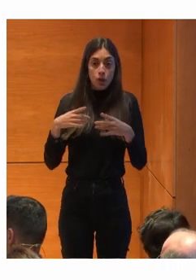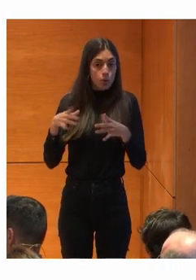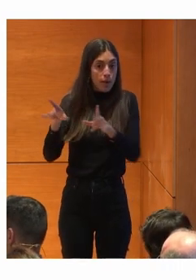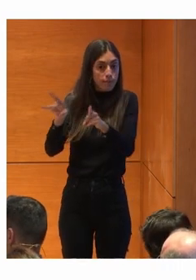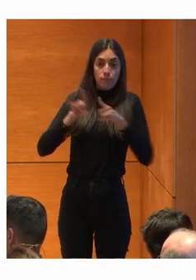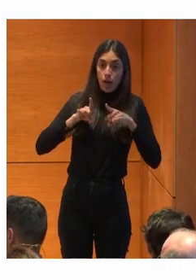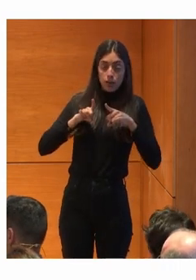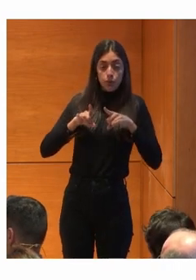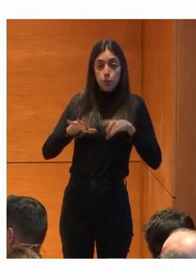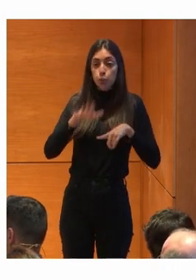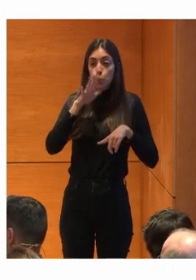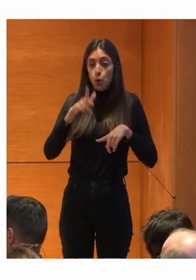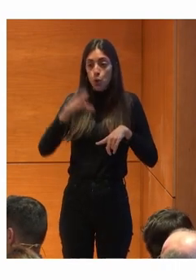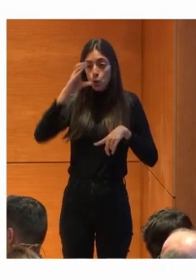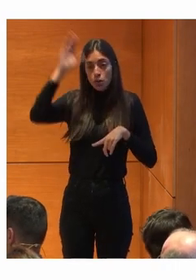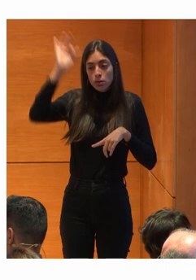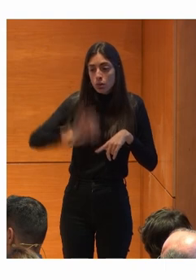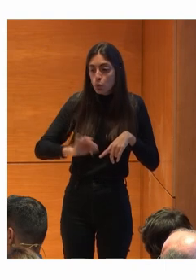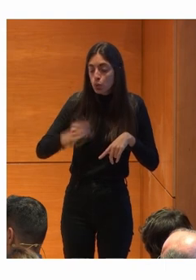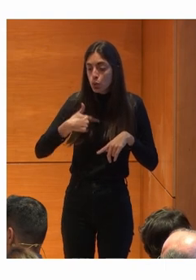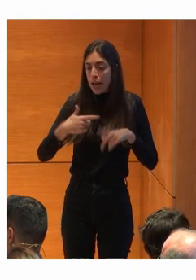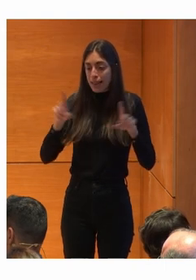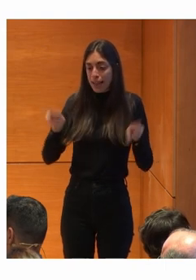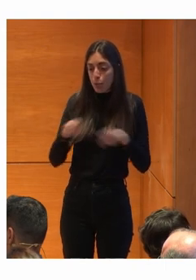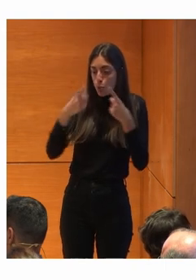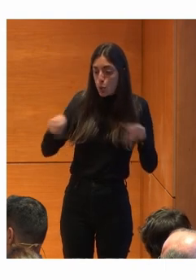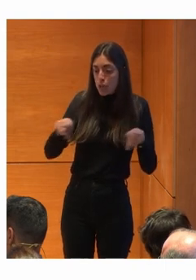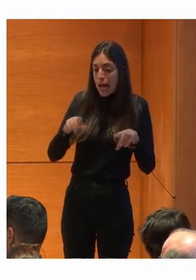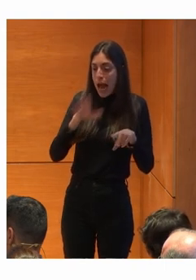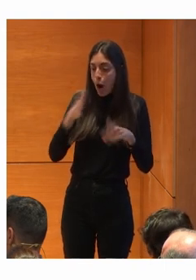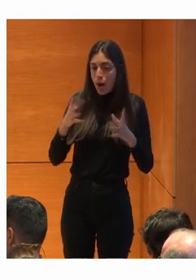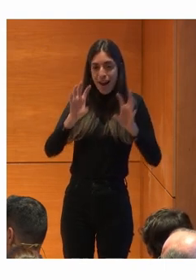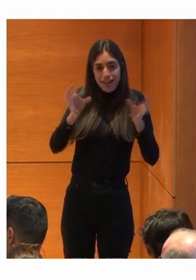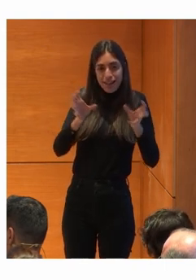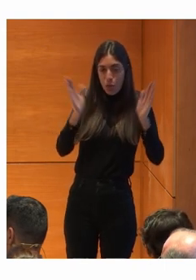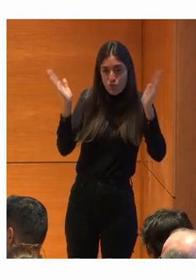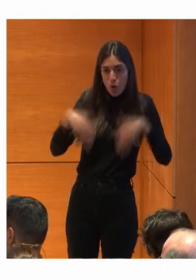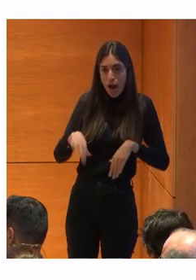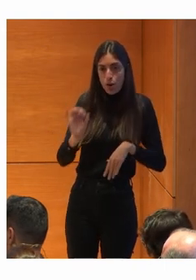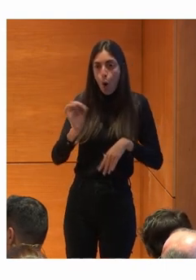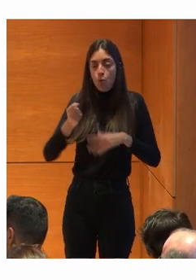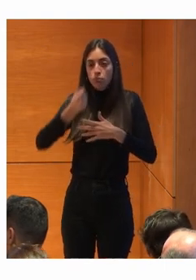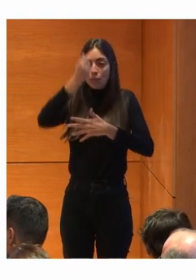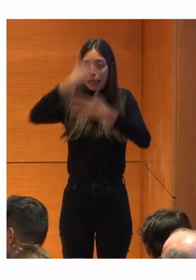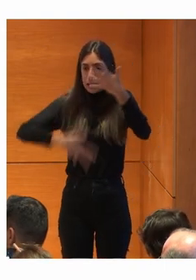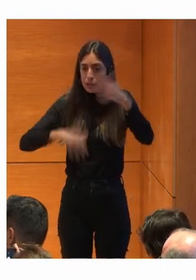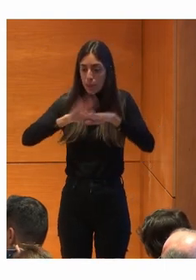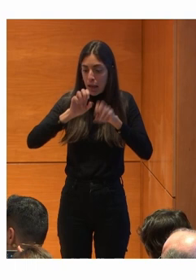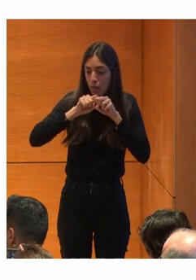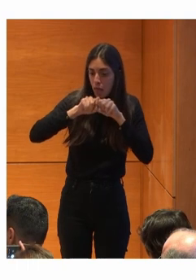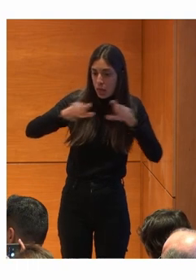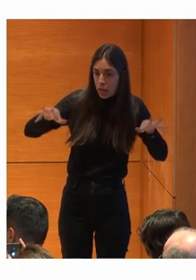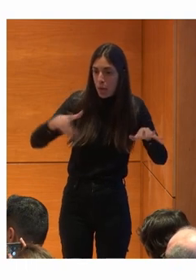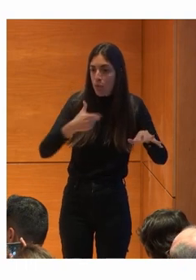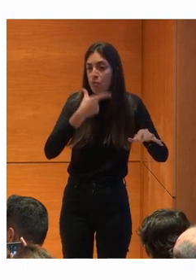El poder escuchar Temas musicales Que ya no se emiten Por la radio O que no están En listas de distribución De forma tan